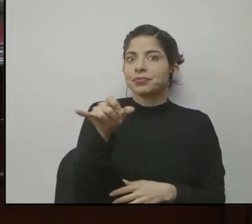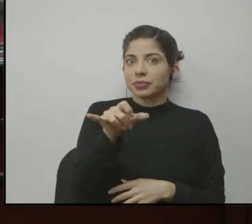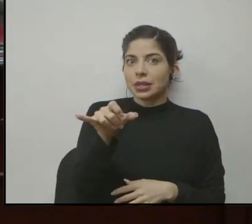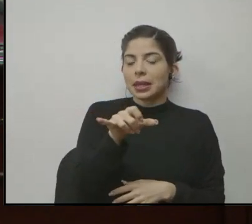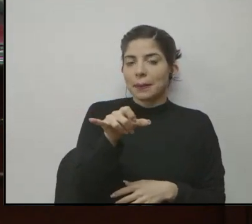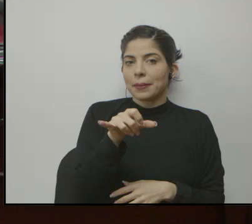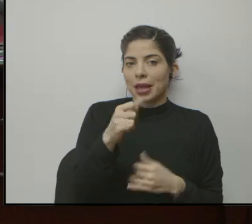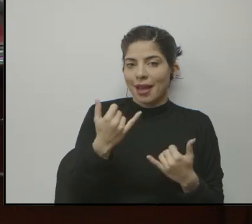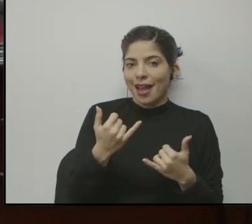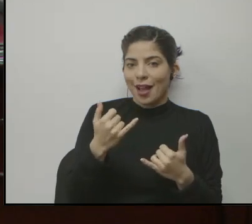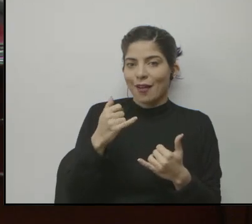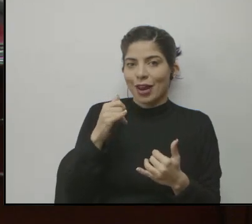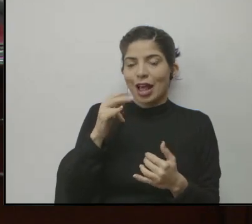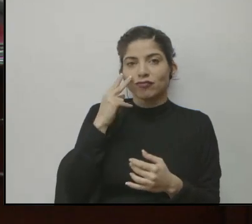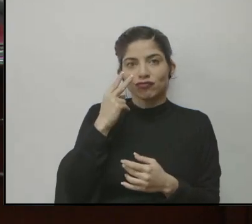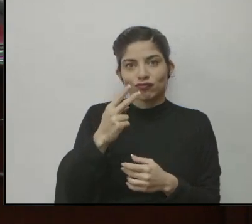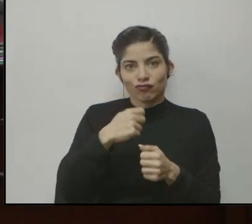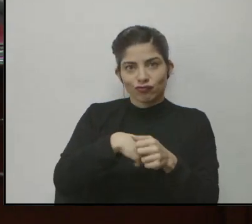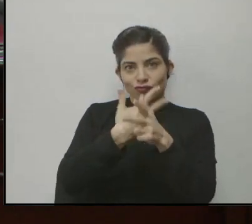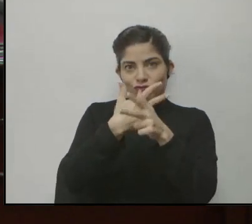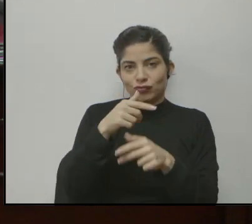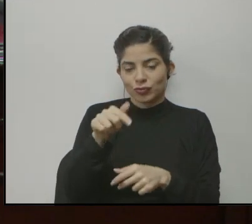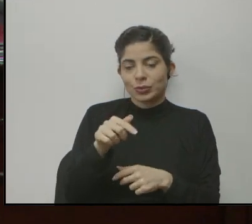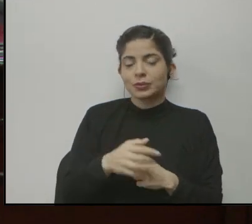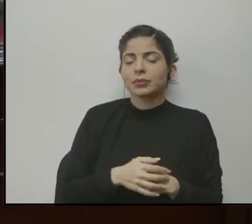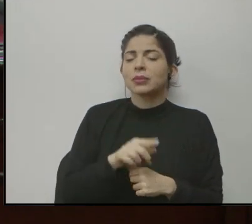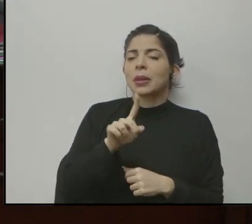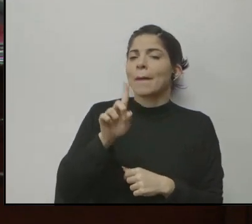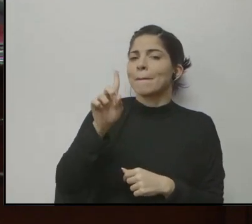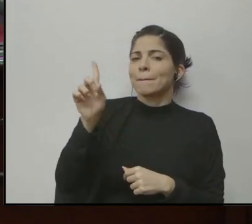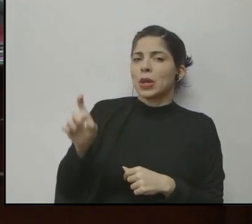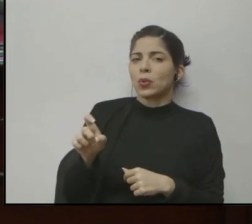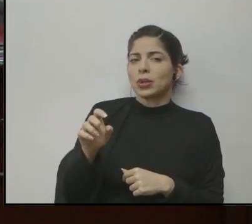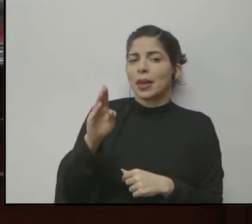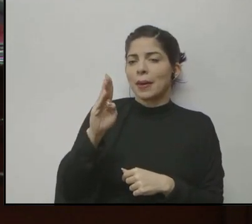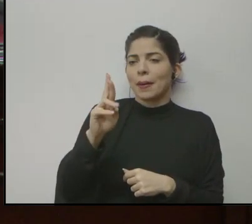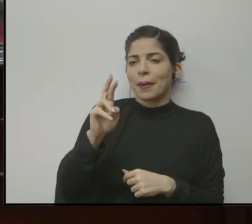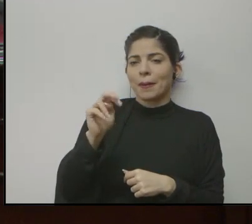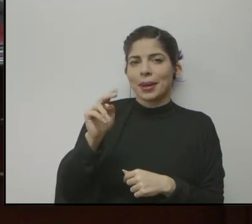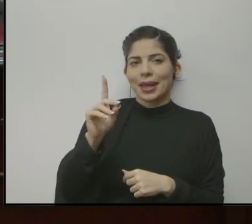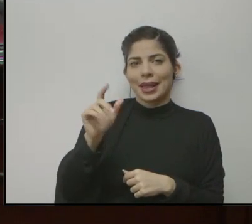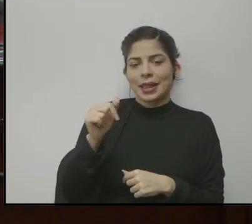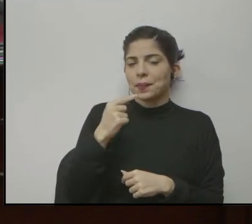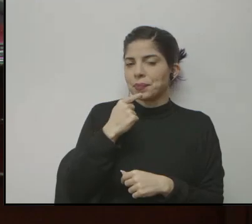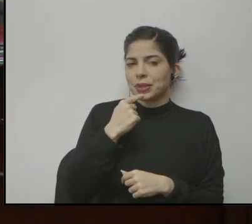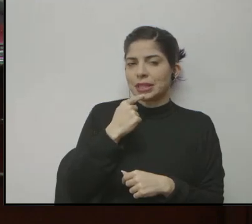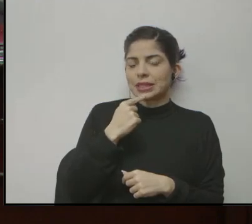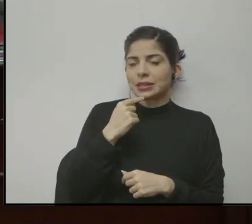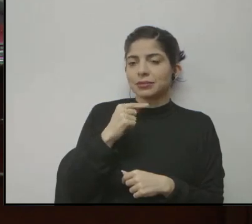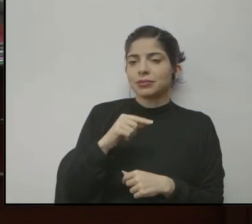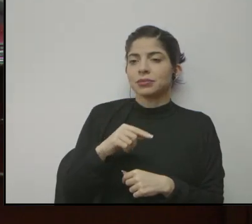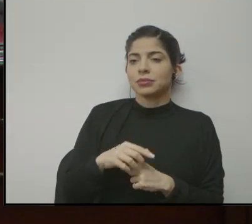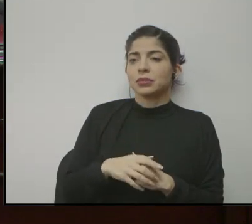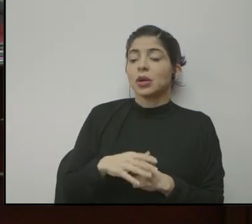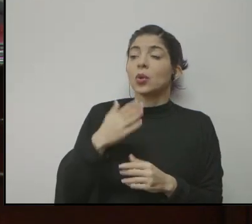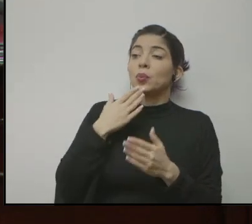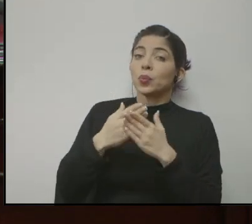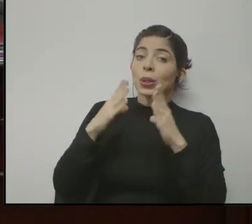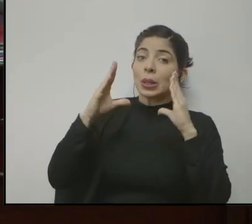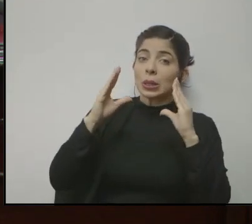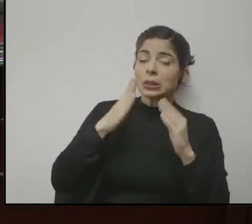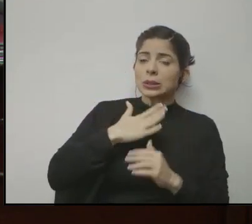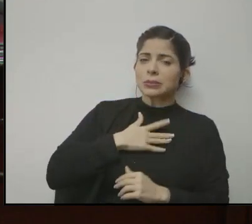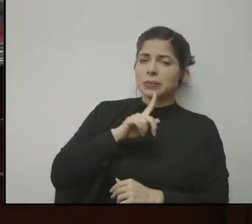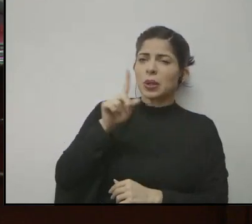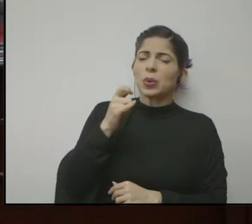conectados a la transmisión. Consulta Brenda, Brenda Lee consulta. Buenas tardes. Mi